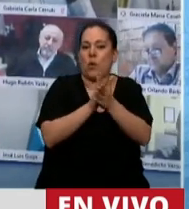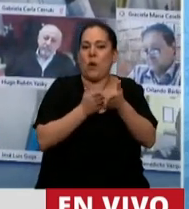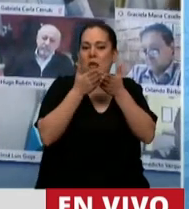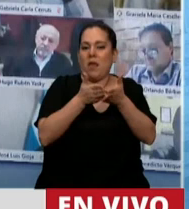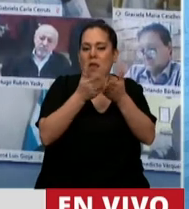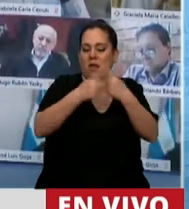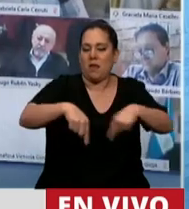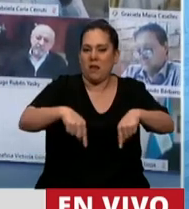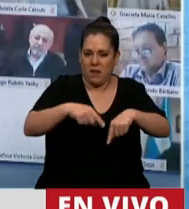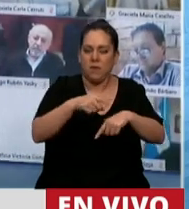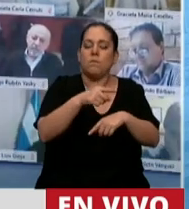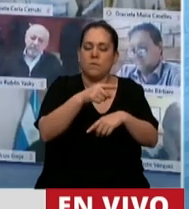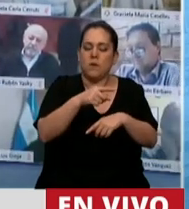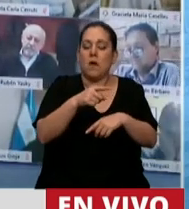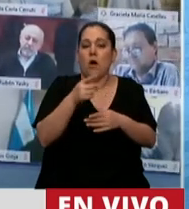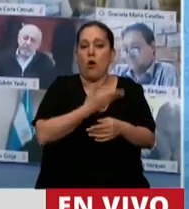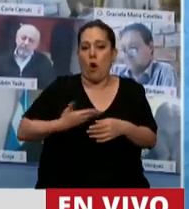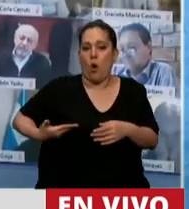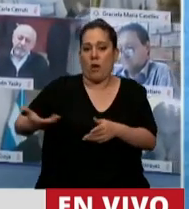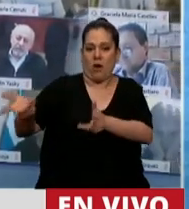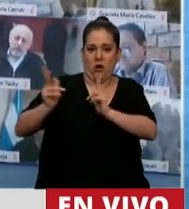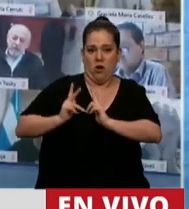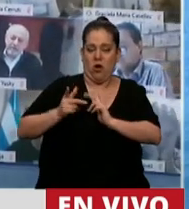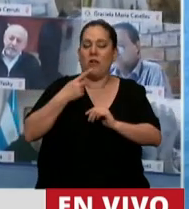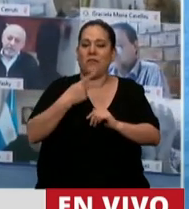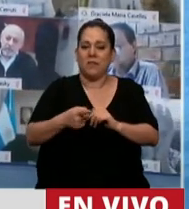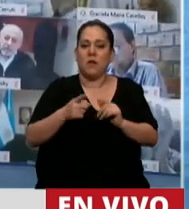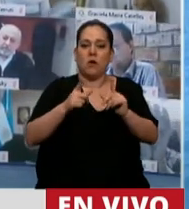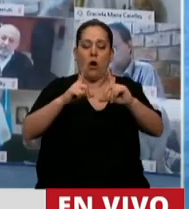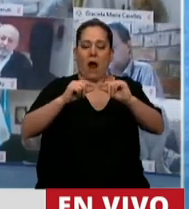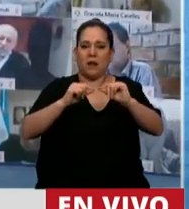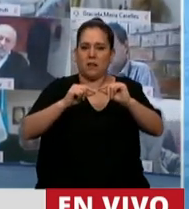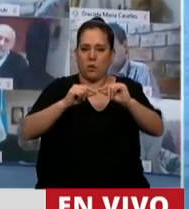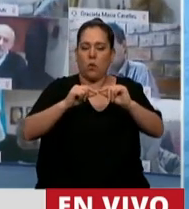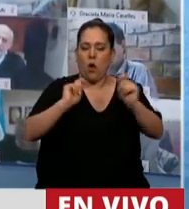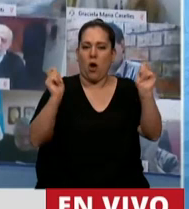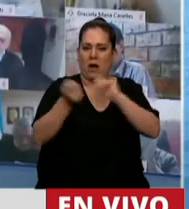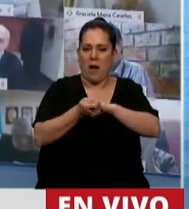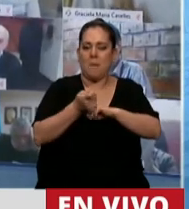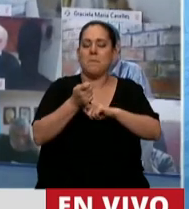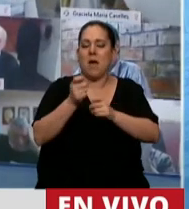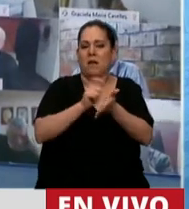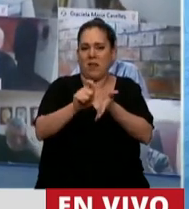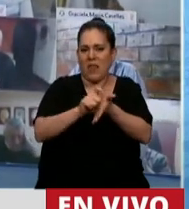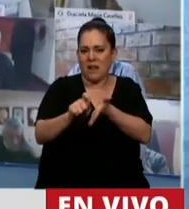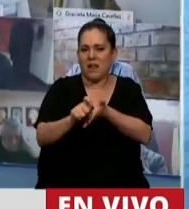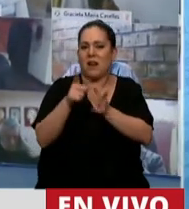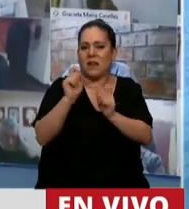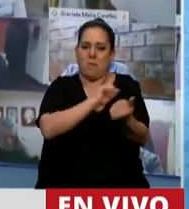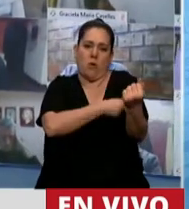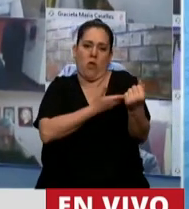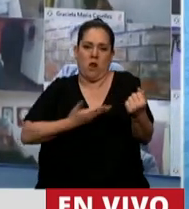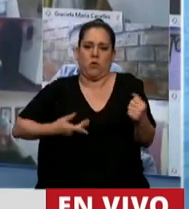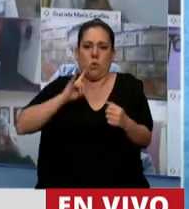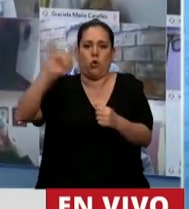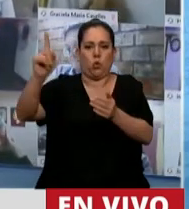el Gobierno Nacional pidió redactar el artículo, nada más que era de fomento, lo pidió redactar el Ejecutivo,